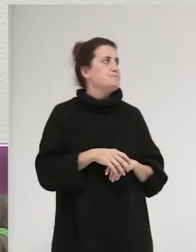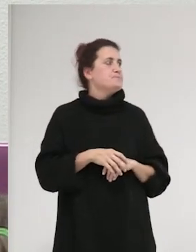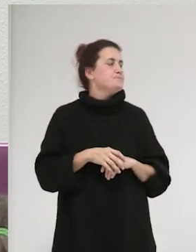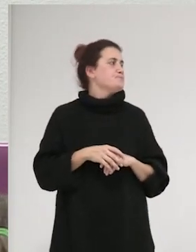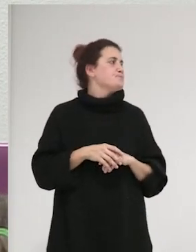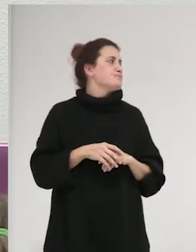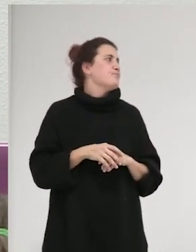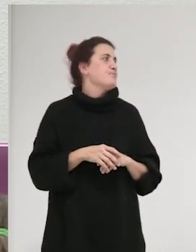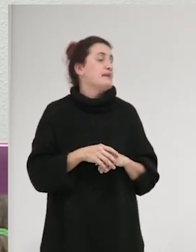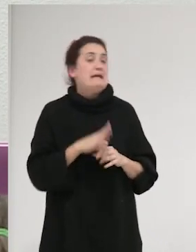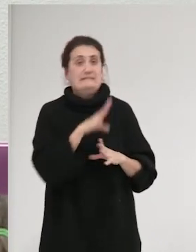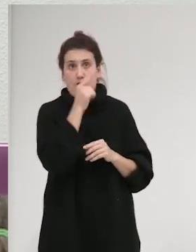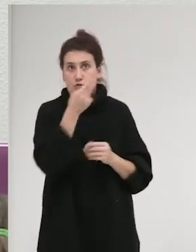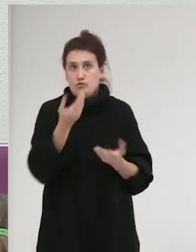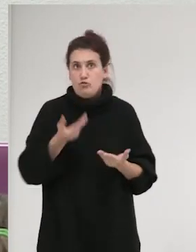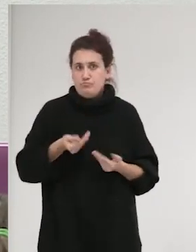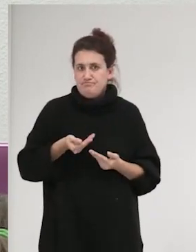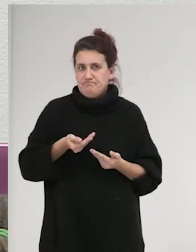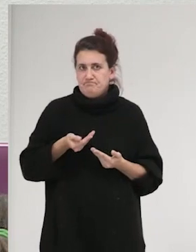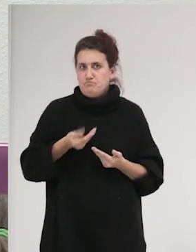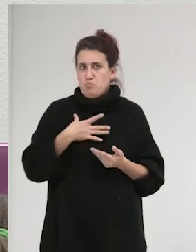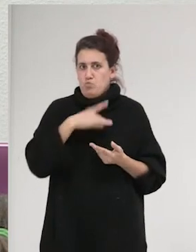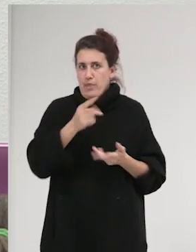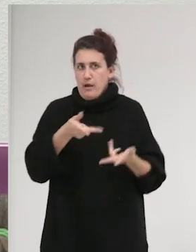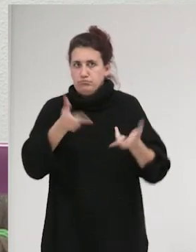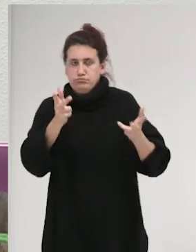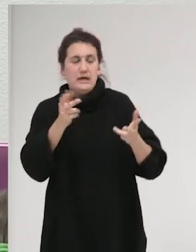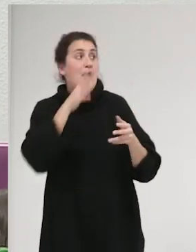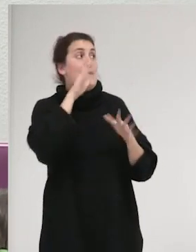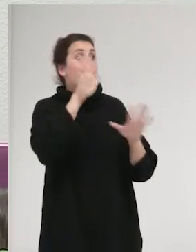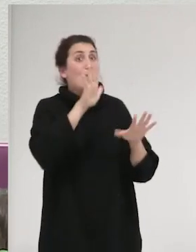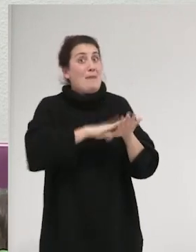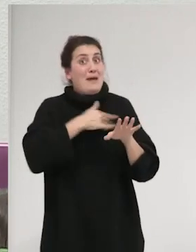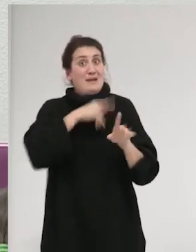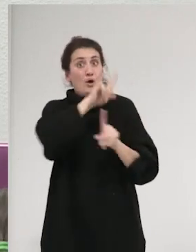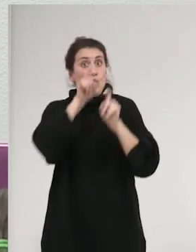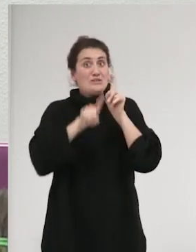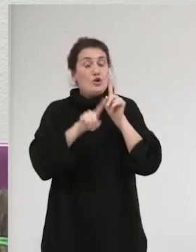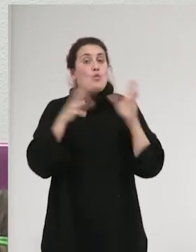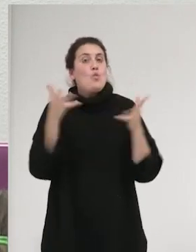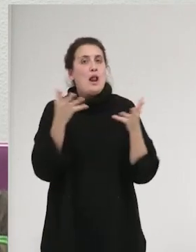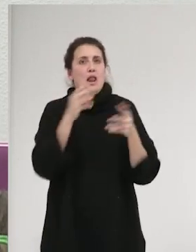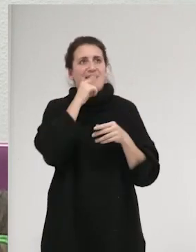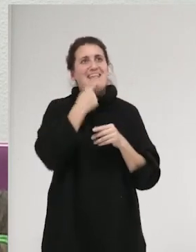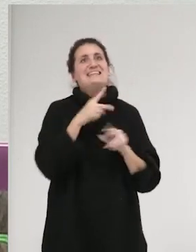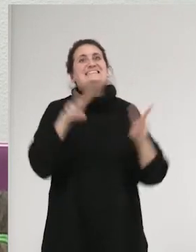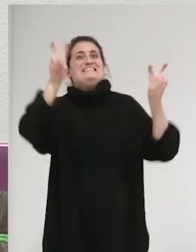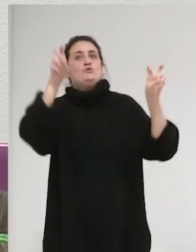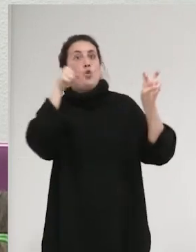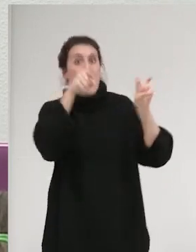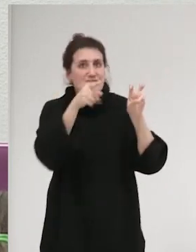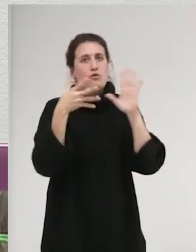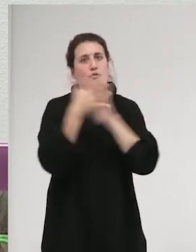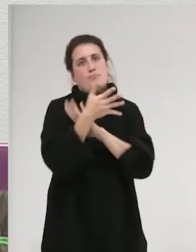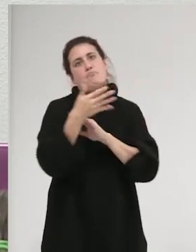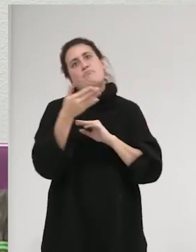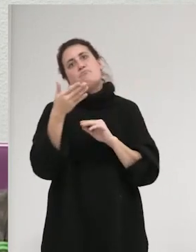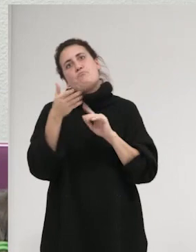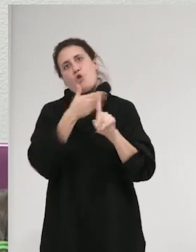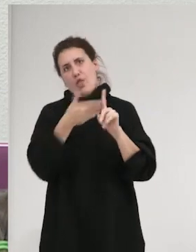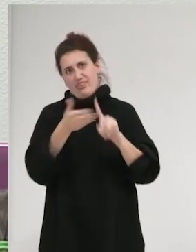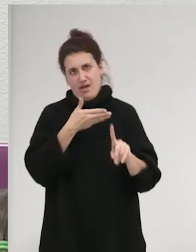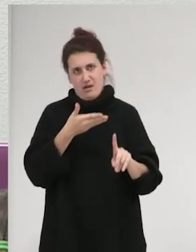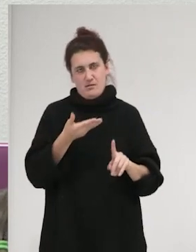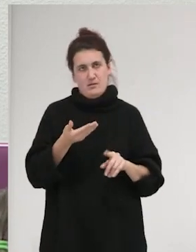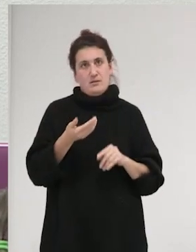se ha de abordar de alguna forma, evidentemente. Pero para mí lo cuestionable es que eso se aborde poniéndole el título de que eso es violencia. Me parece que eso,